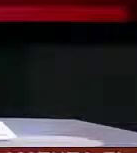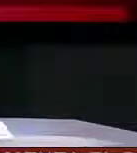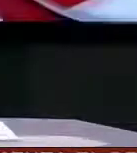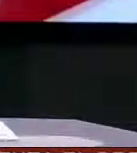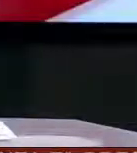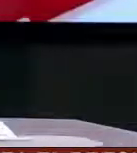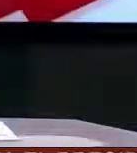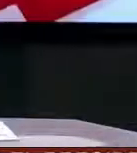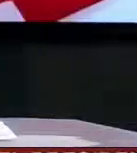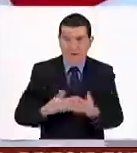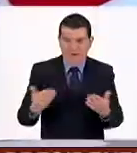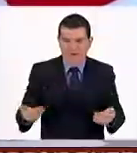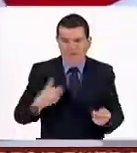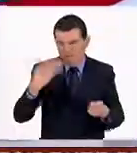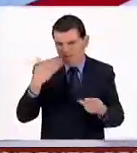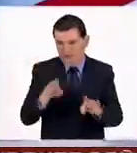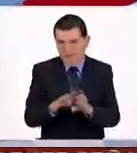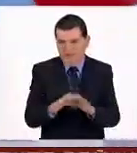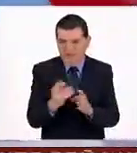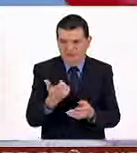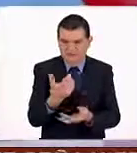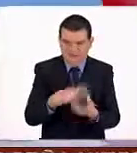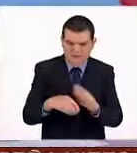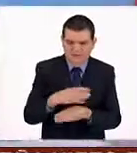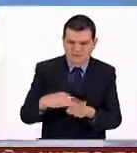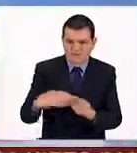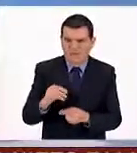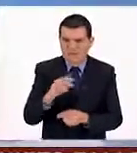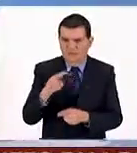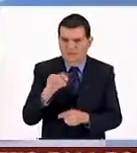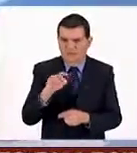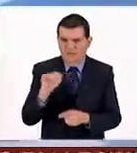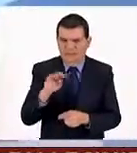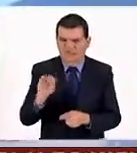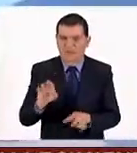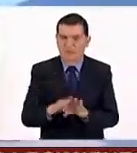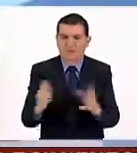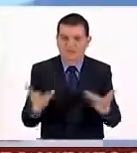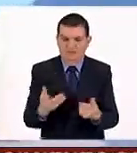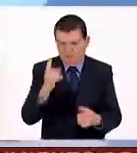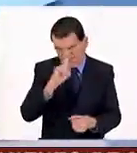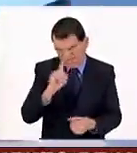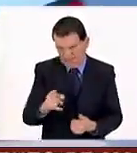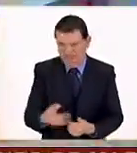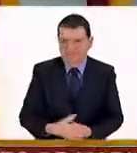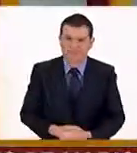¿Cómo Momento de saber cómo cuidar nuestros bolsillos. Para eso, Víctor Felipe Piz nos dice cómo hacerlo.